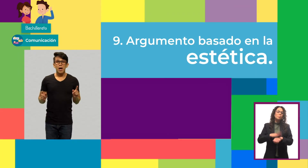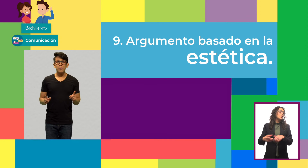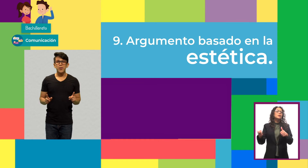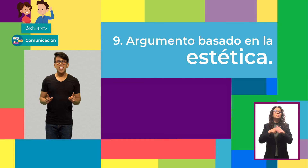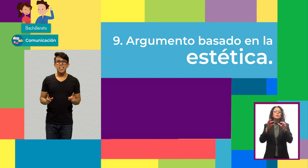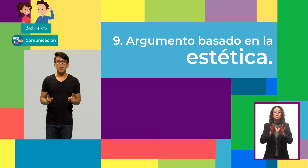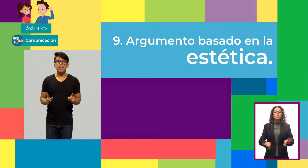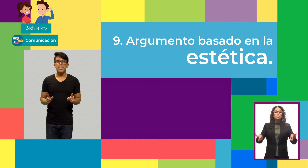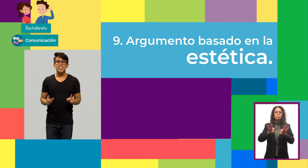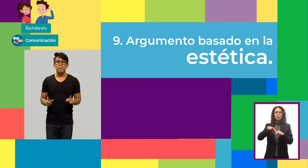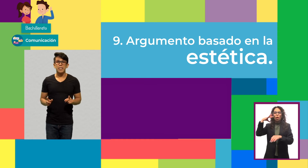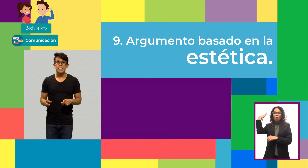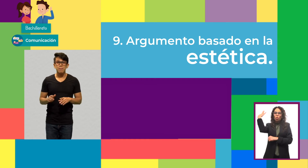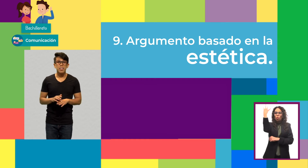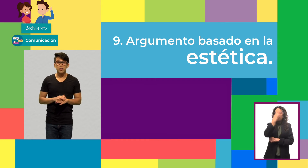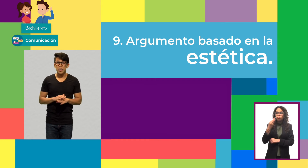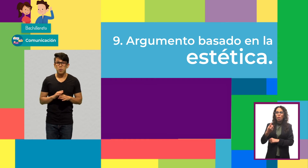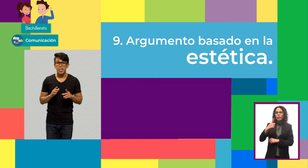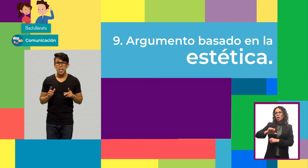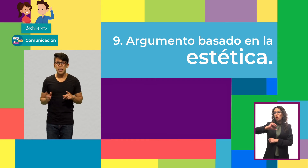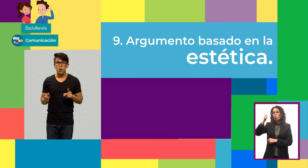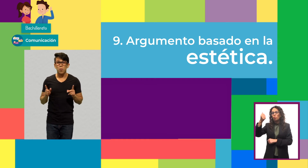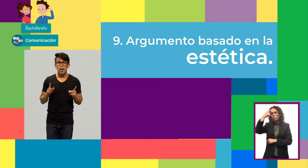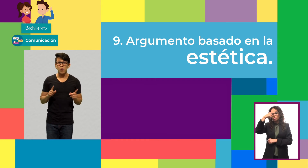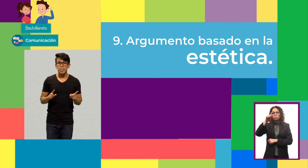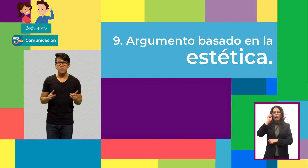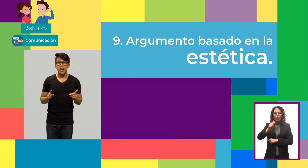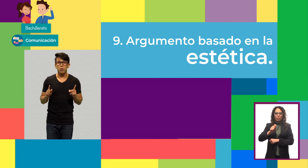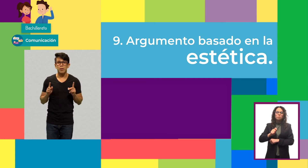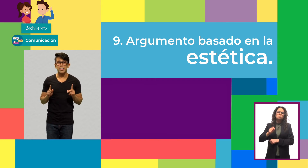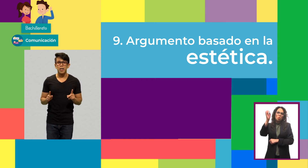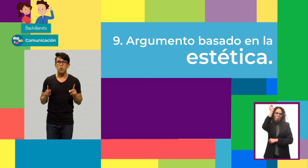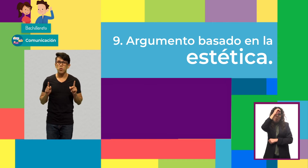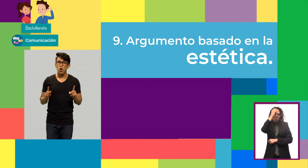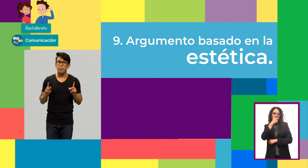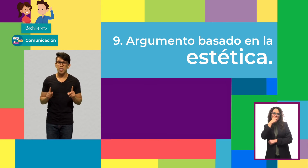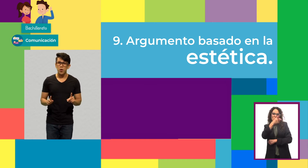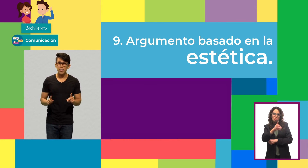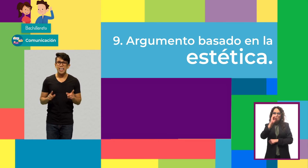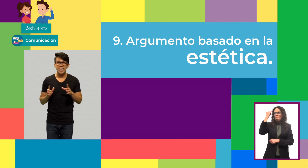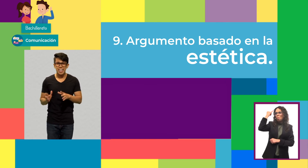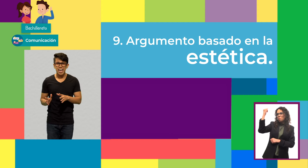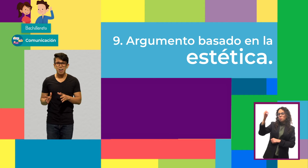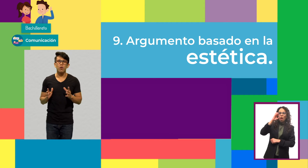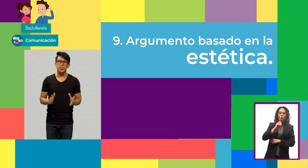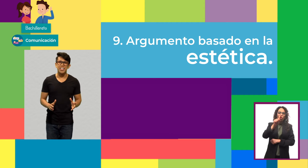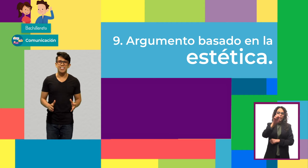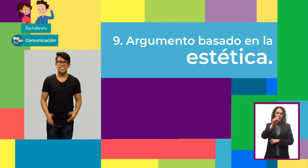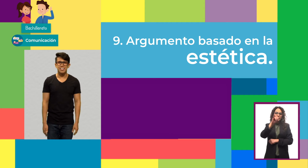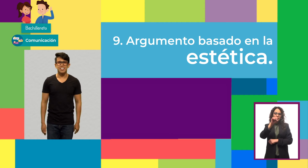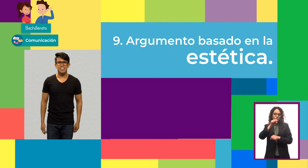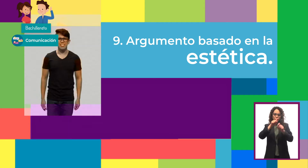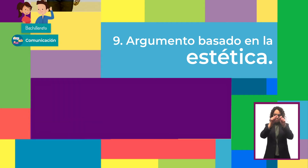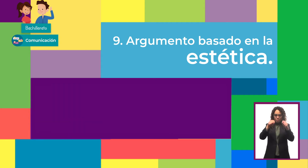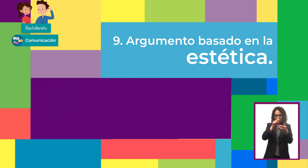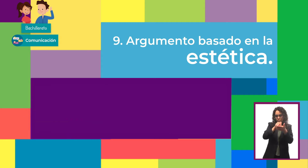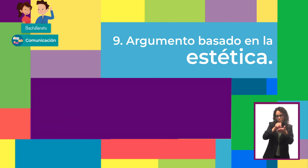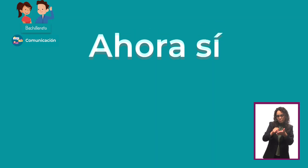Da prioridad a la belleza por encima de otras cualidades o valores para argumentar una opinión, idea o tesis